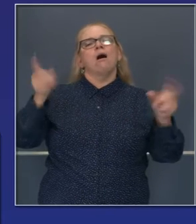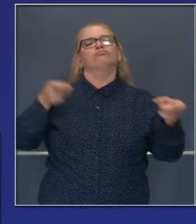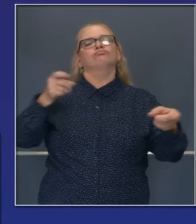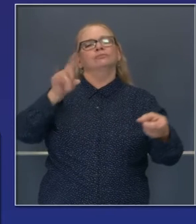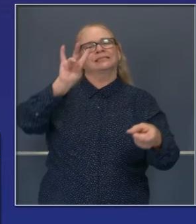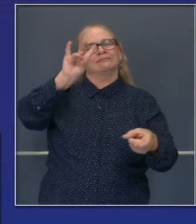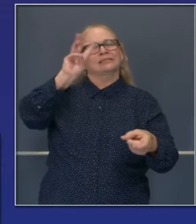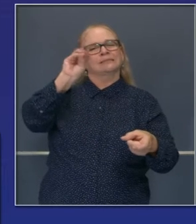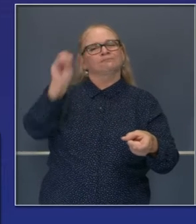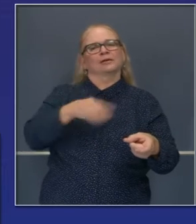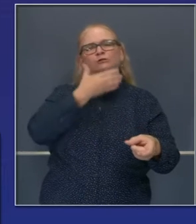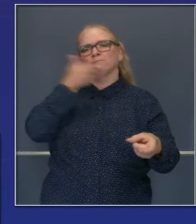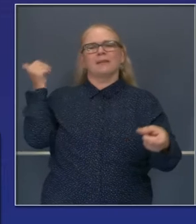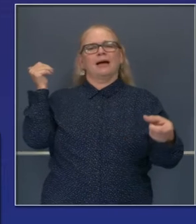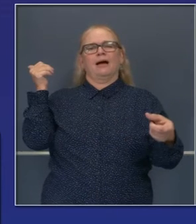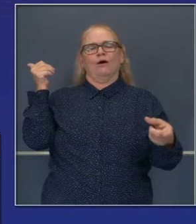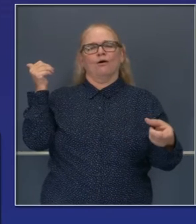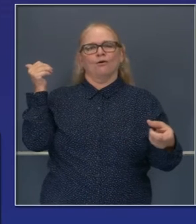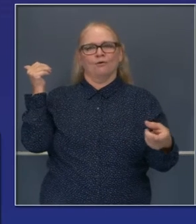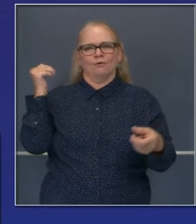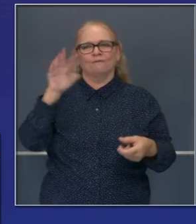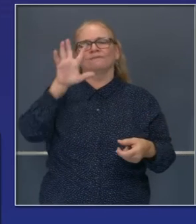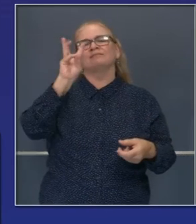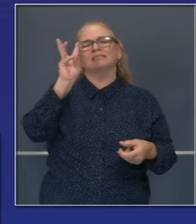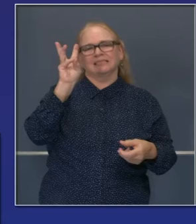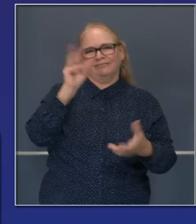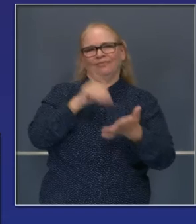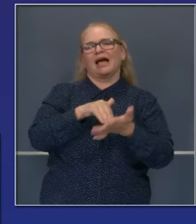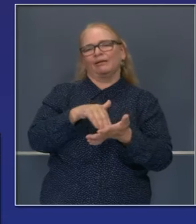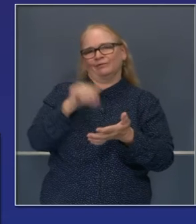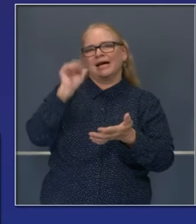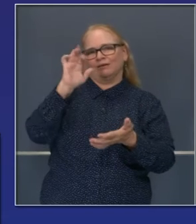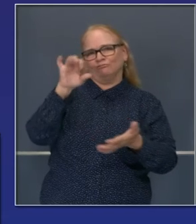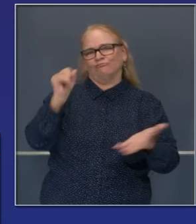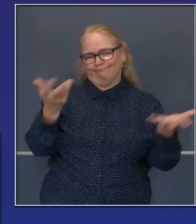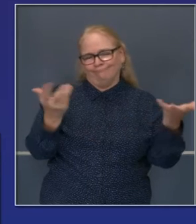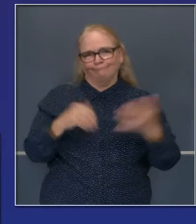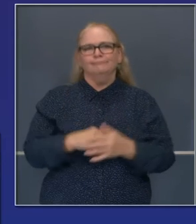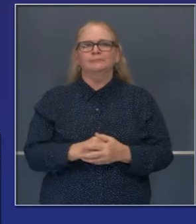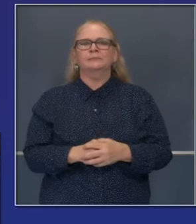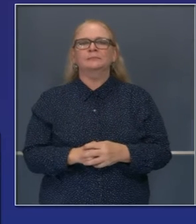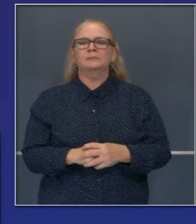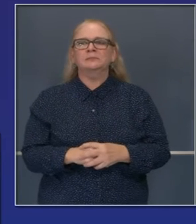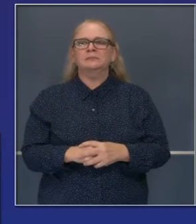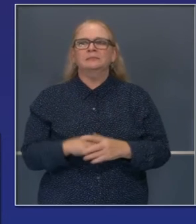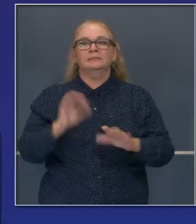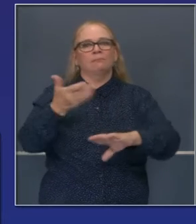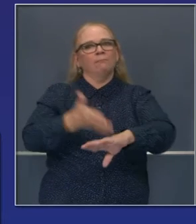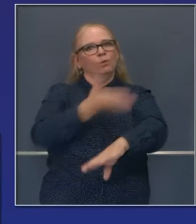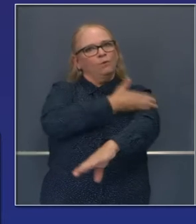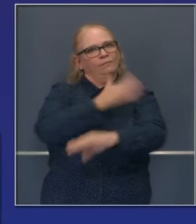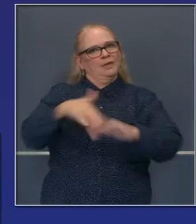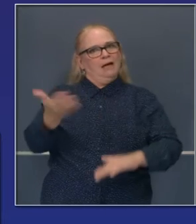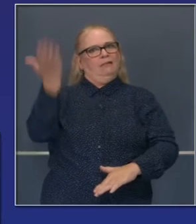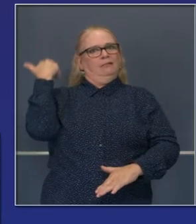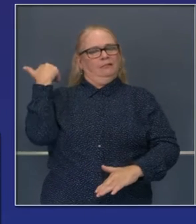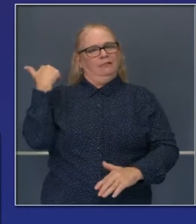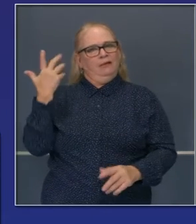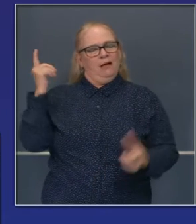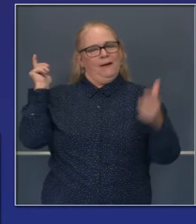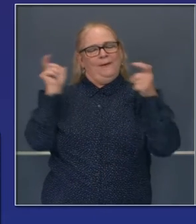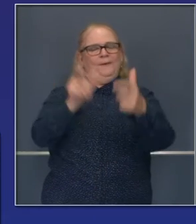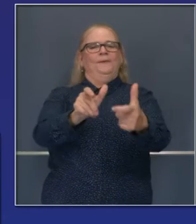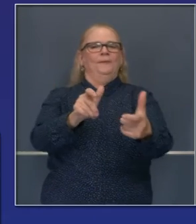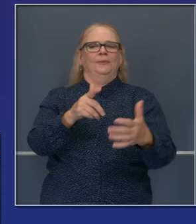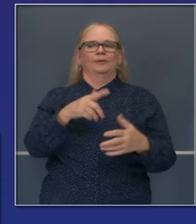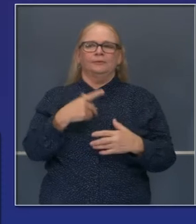76% de contención, con algunos 56 mil acres quemados. Pero sí vemos una auténtica contención.